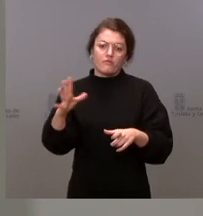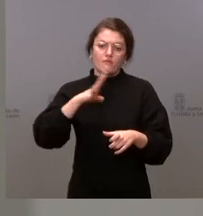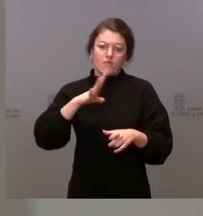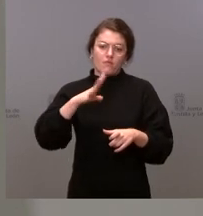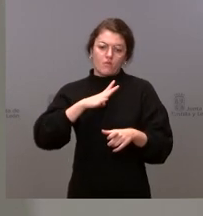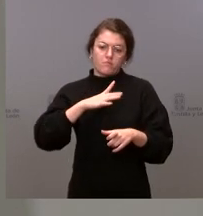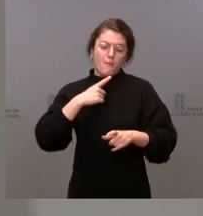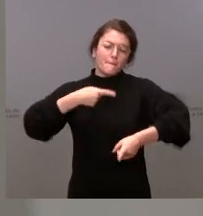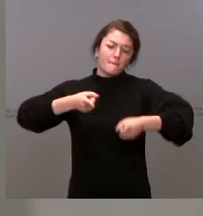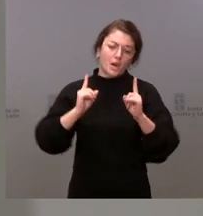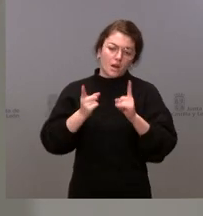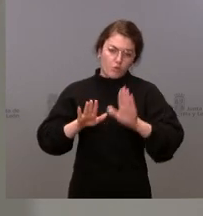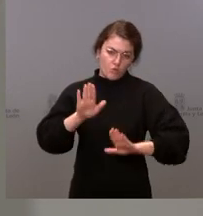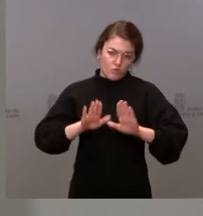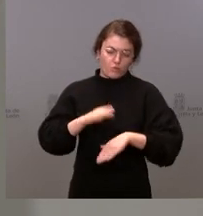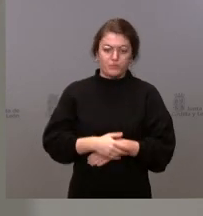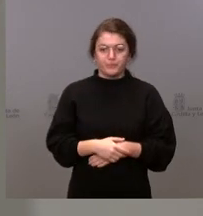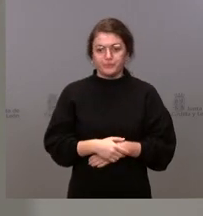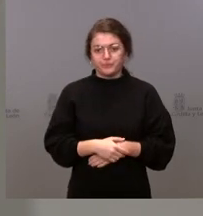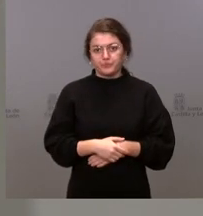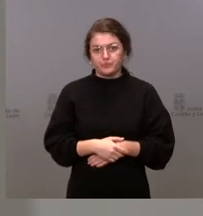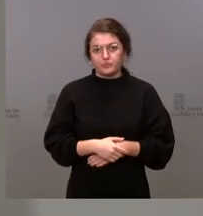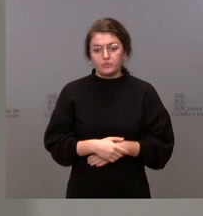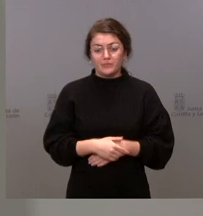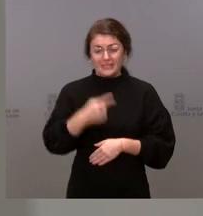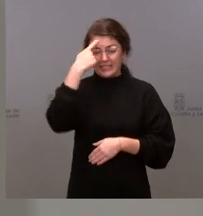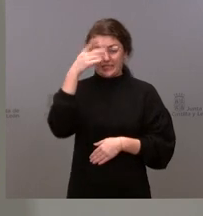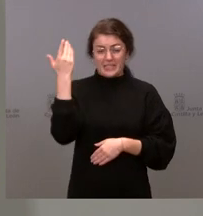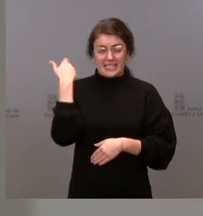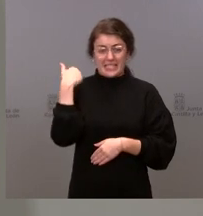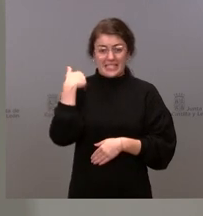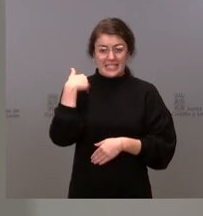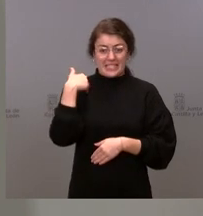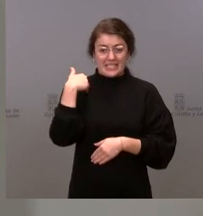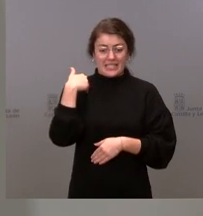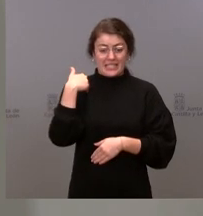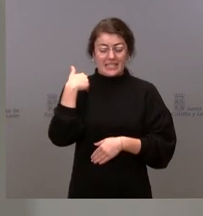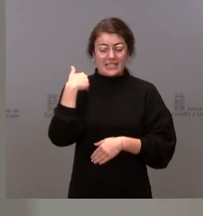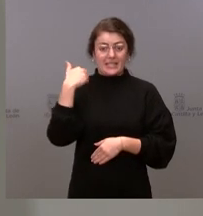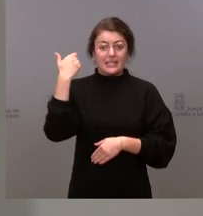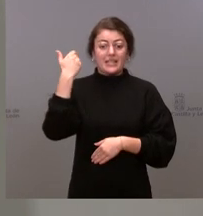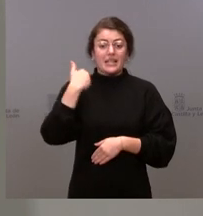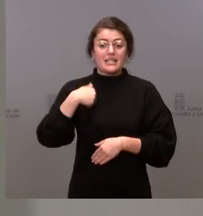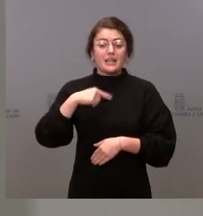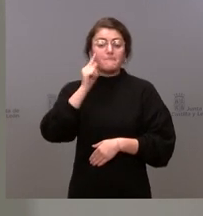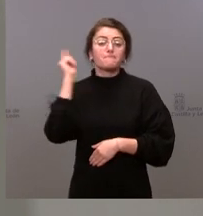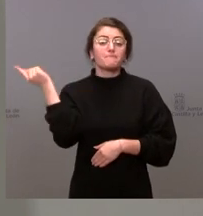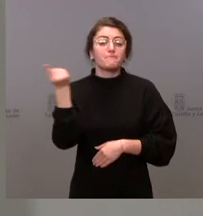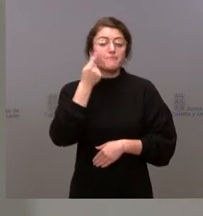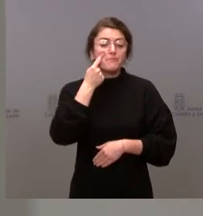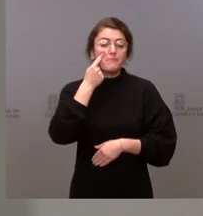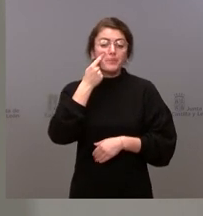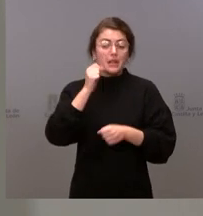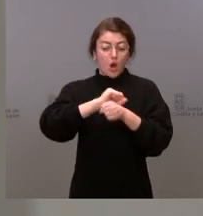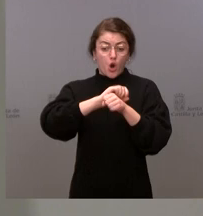precaución. Saben ustedes que ya se ha detectado un brote por la variante Ómicron en Soria. Hoy se va